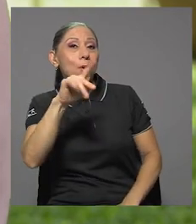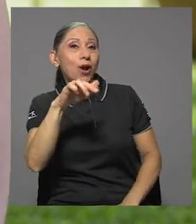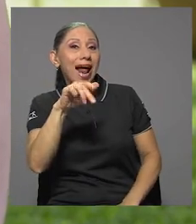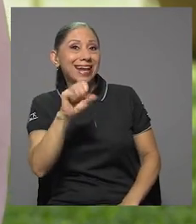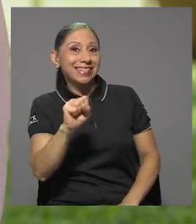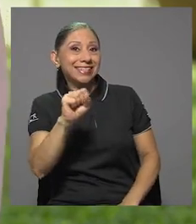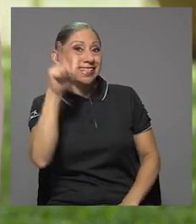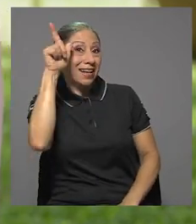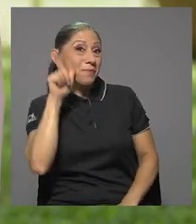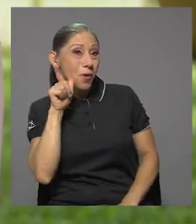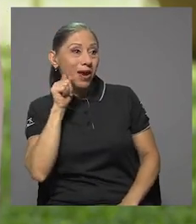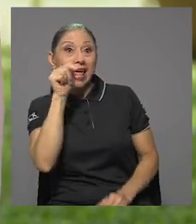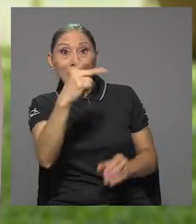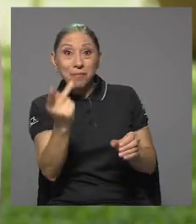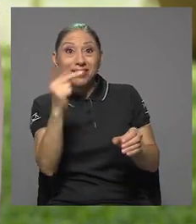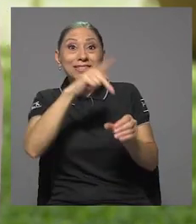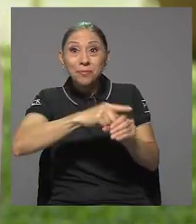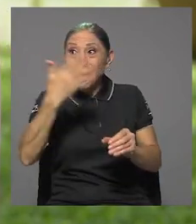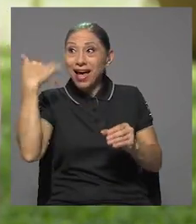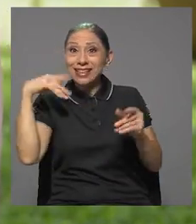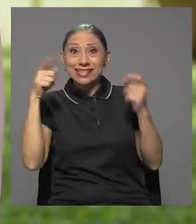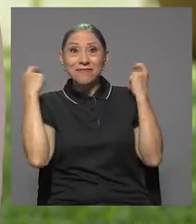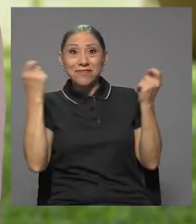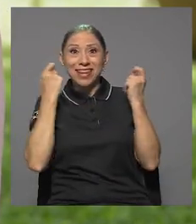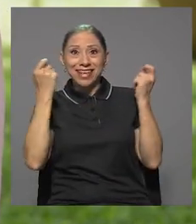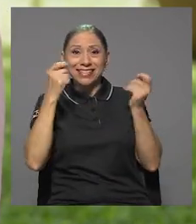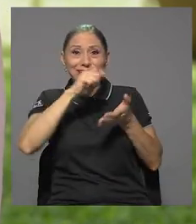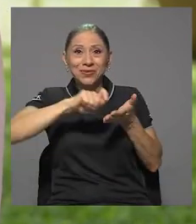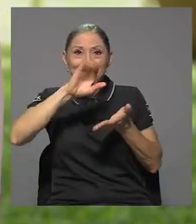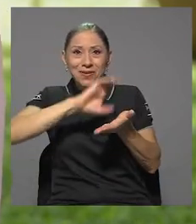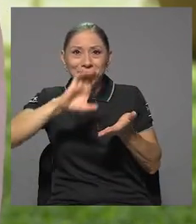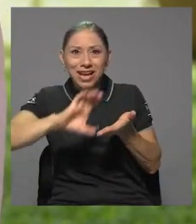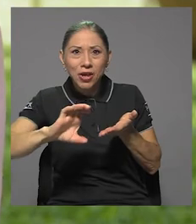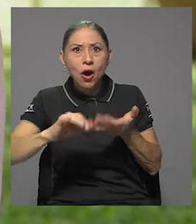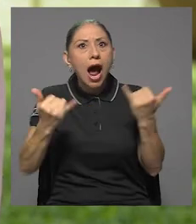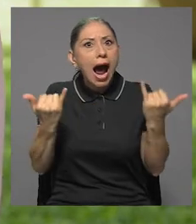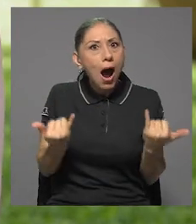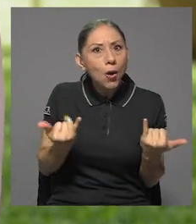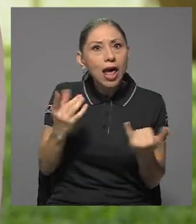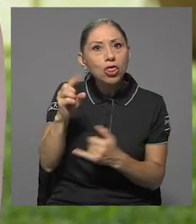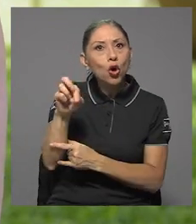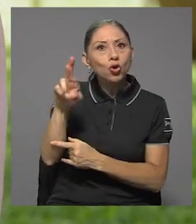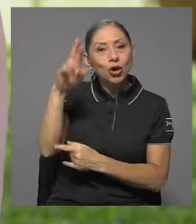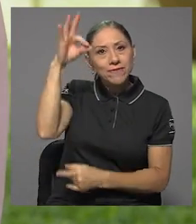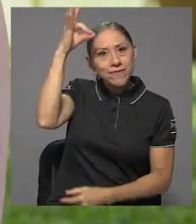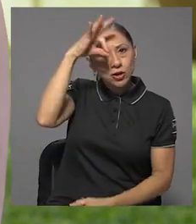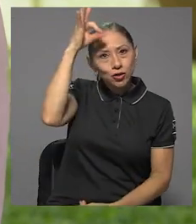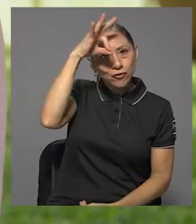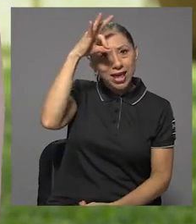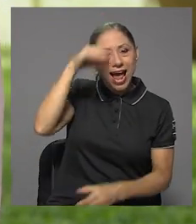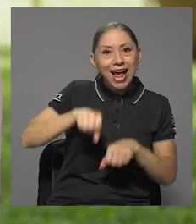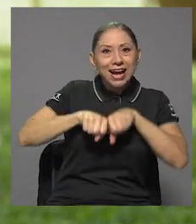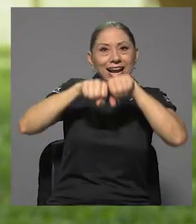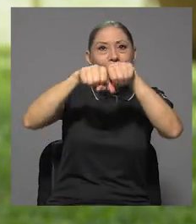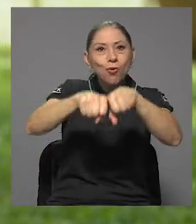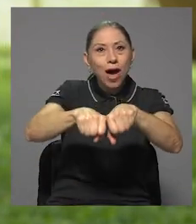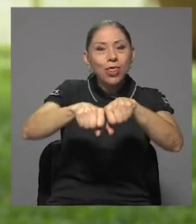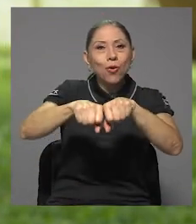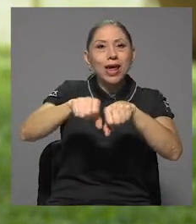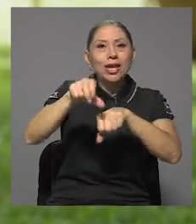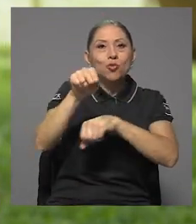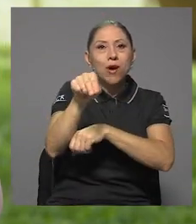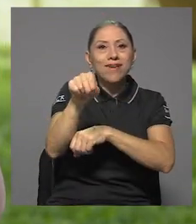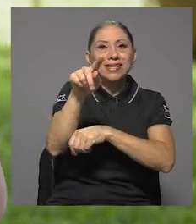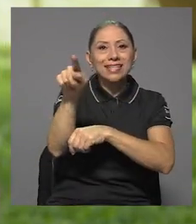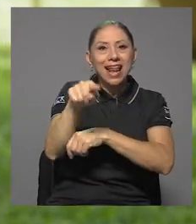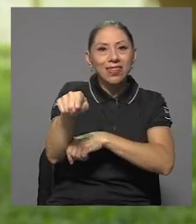que participó en los procesos de feria y hoy por hoy es doctor en filosofía y graduado en Nueva Zelanda.